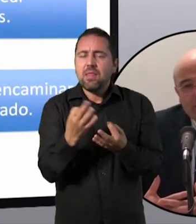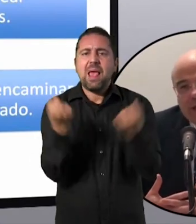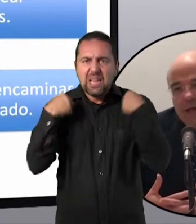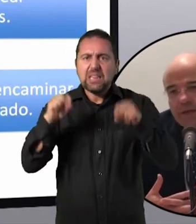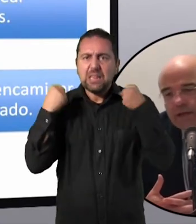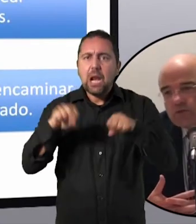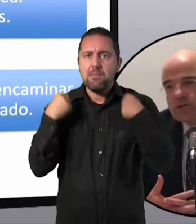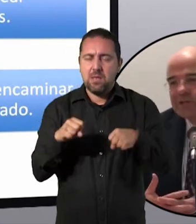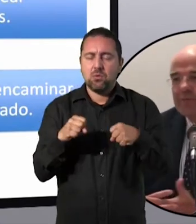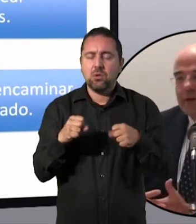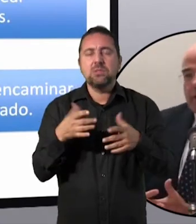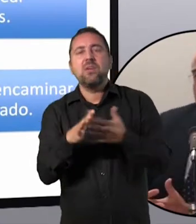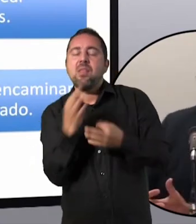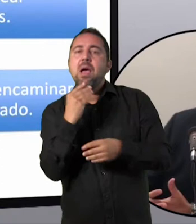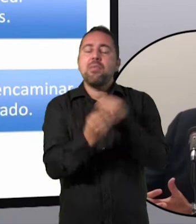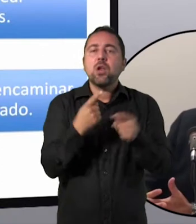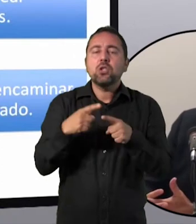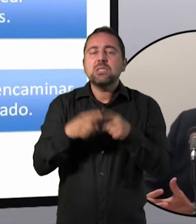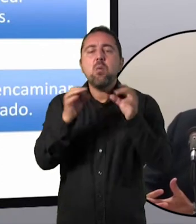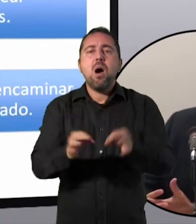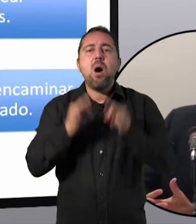Oye, es que hay que hacer las cosas siempre igual.